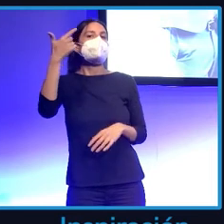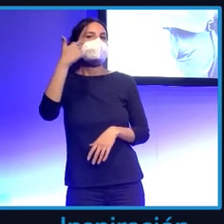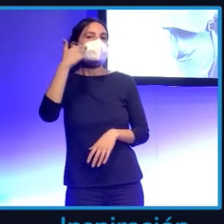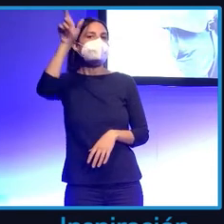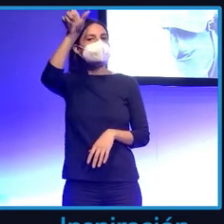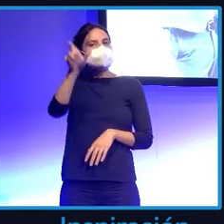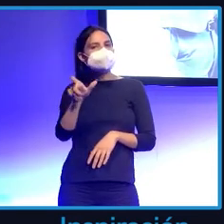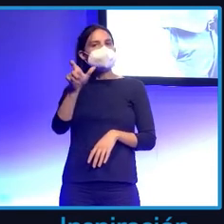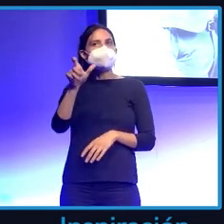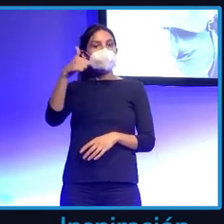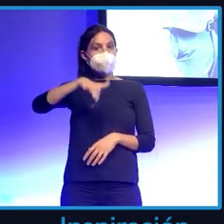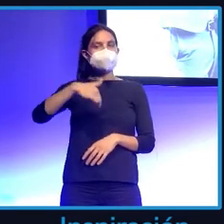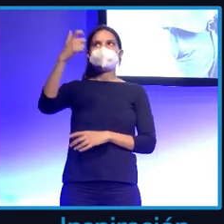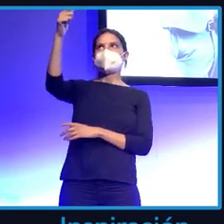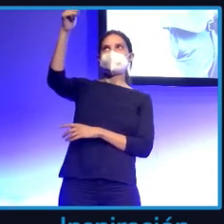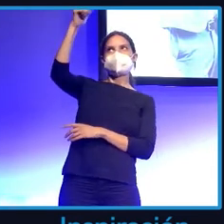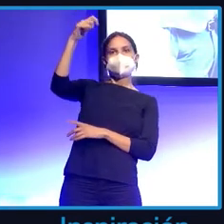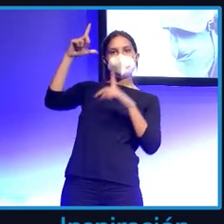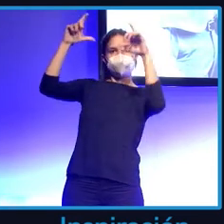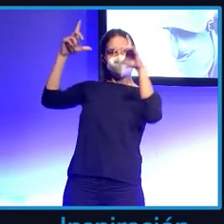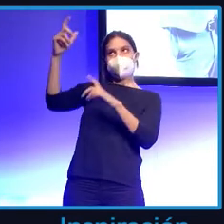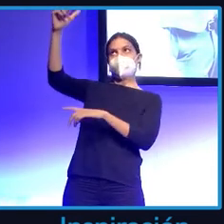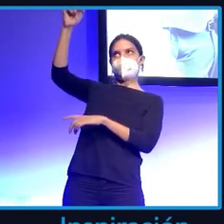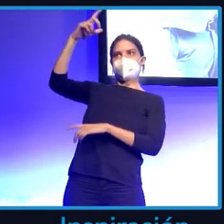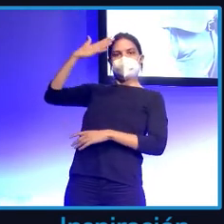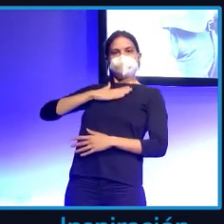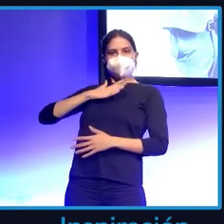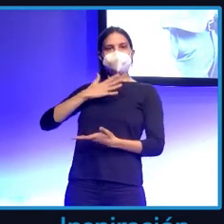un selfie hoy. Yo me he hecho un selfie.